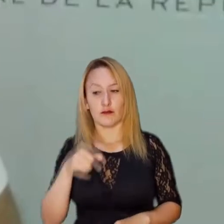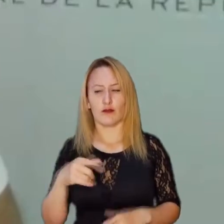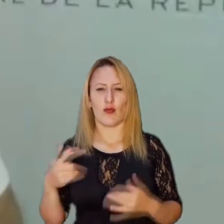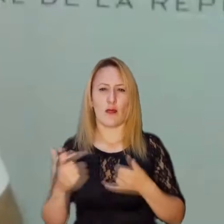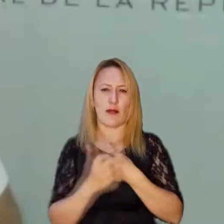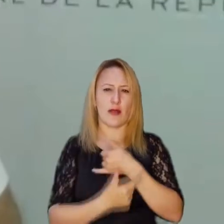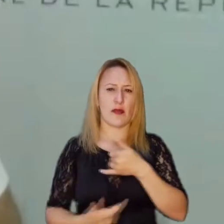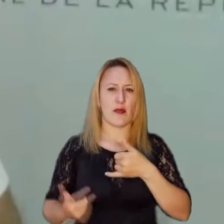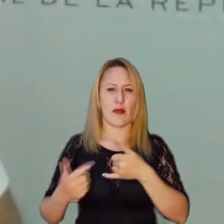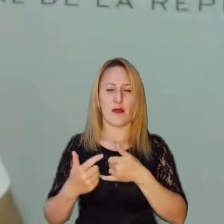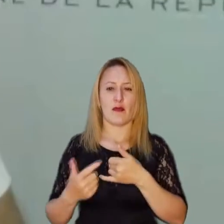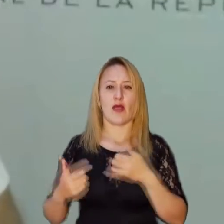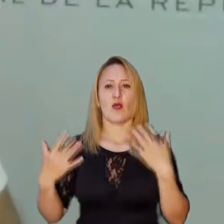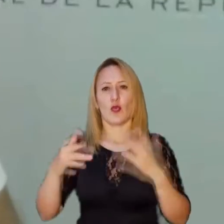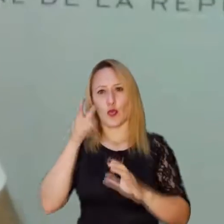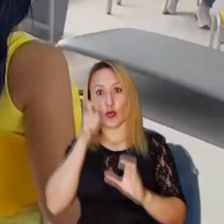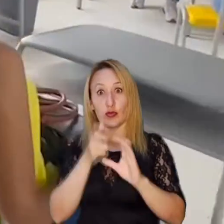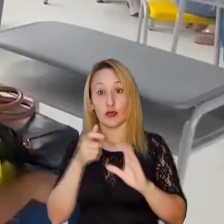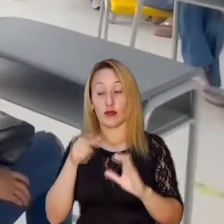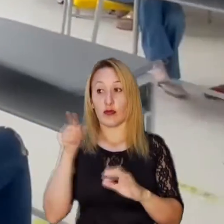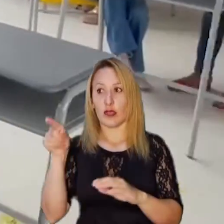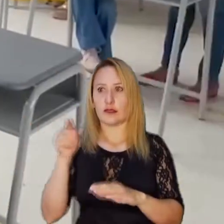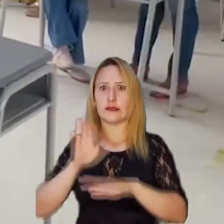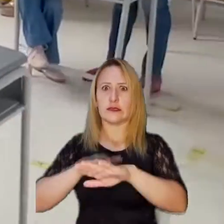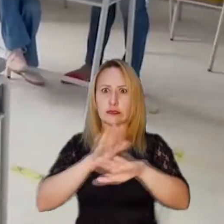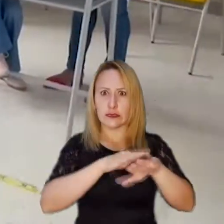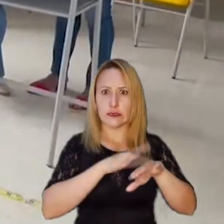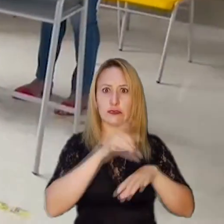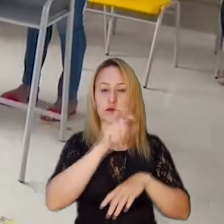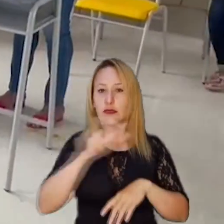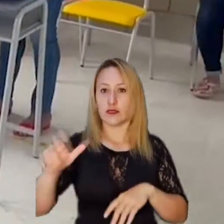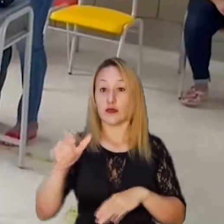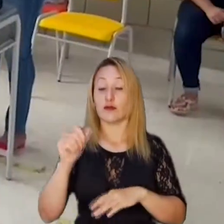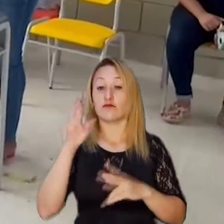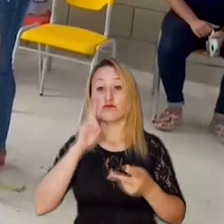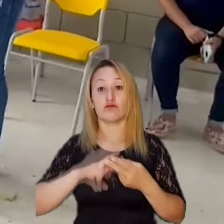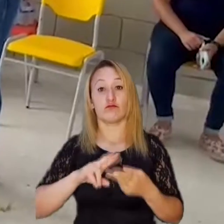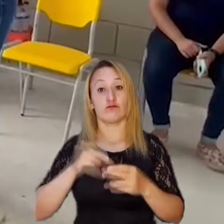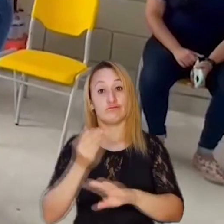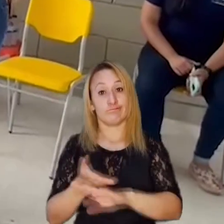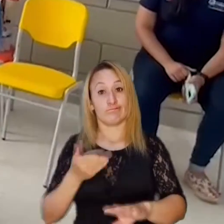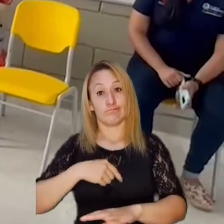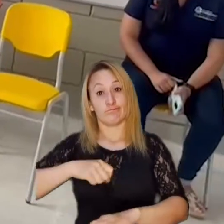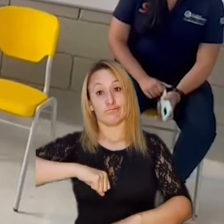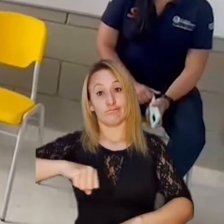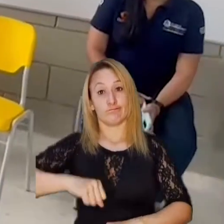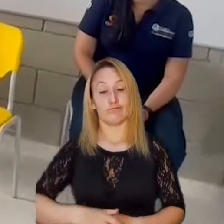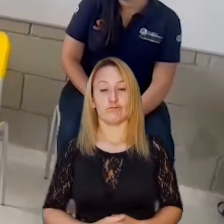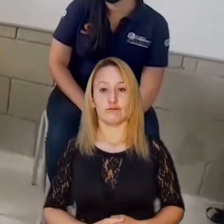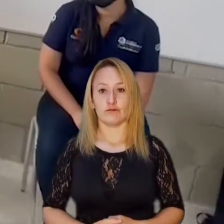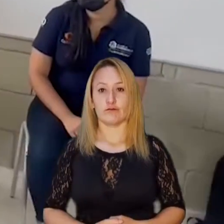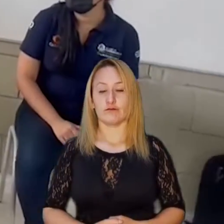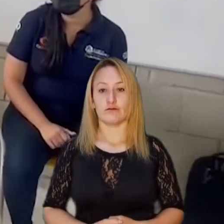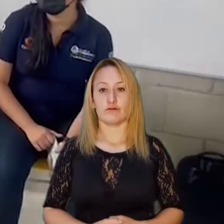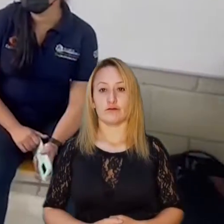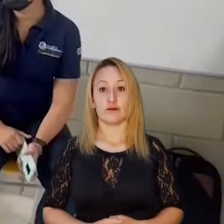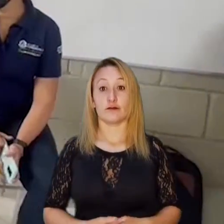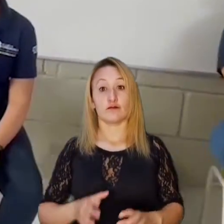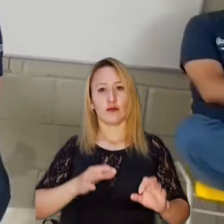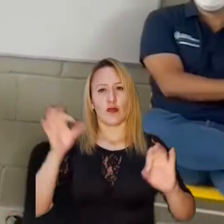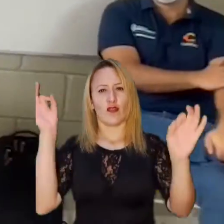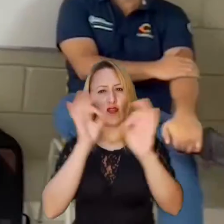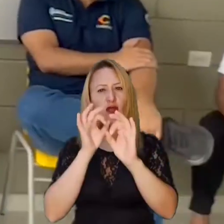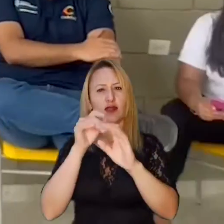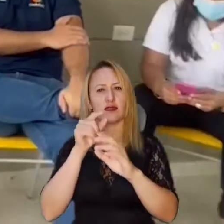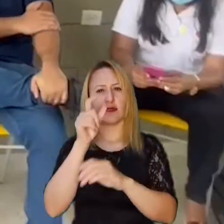de la mujer en el Departamento del Atlántico. Con esta iniciativa que recorre toda Colombia, la Contraloría hace un llamado para que la